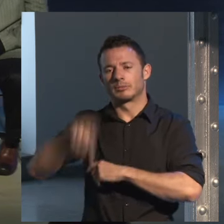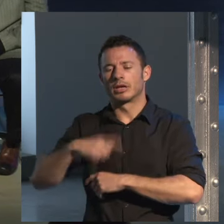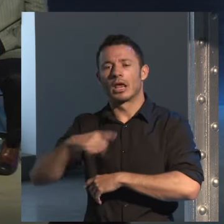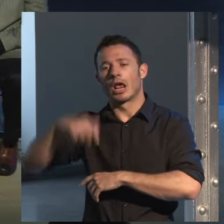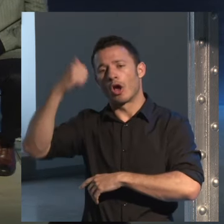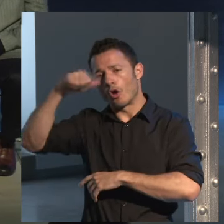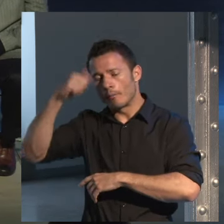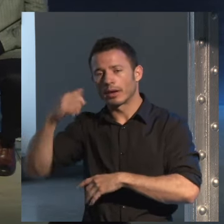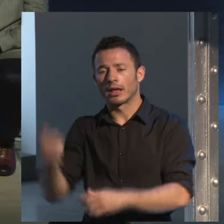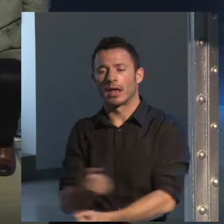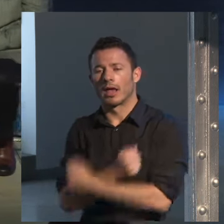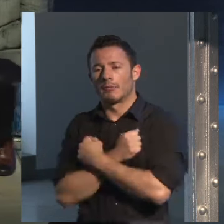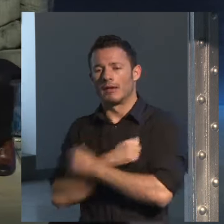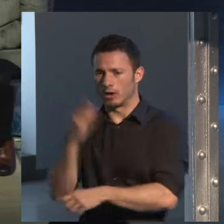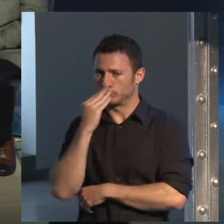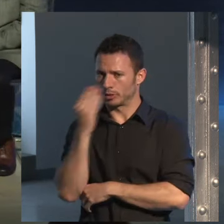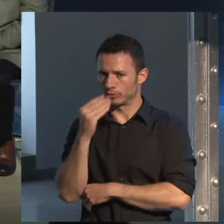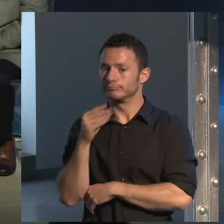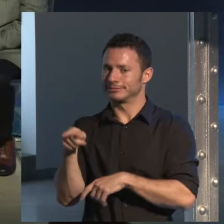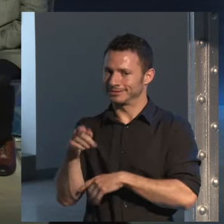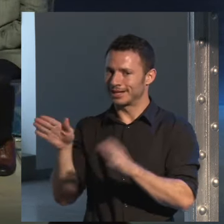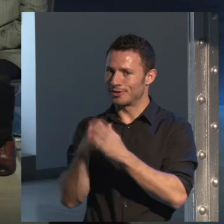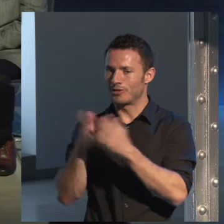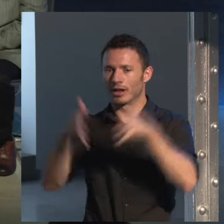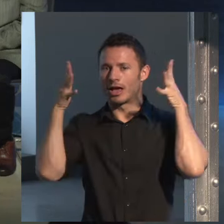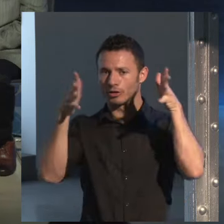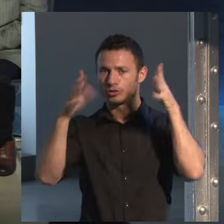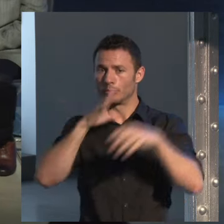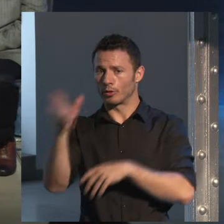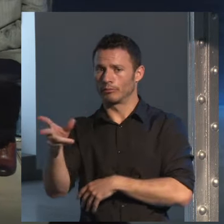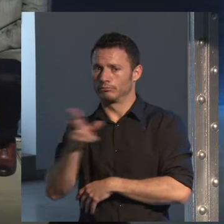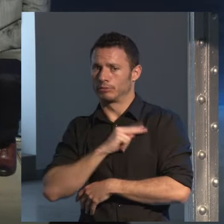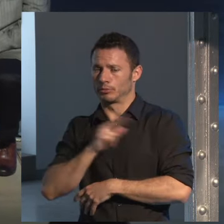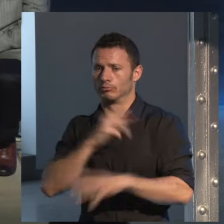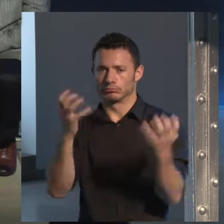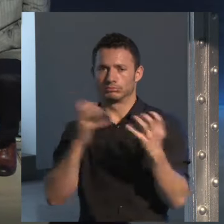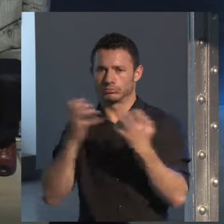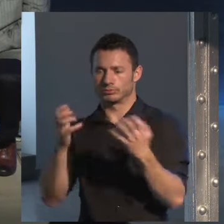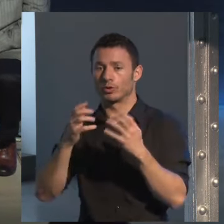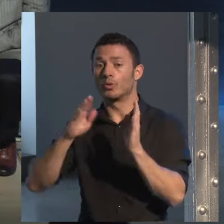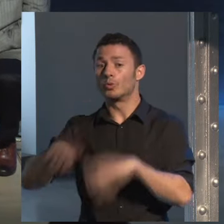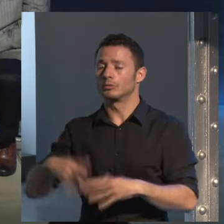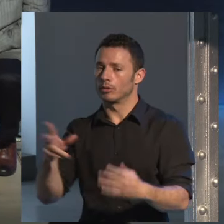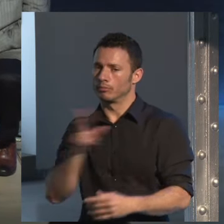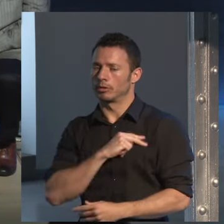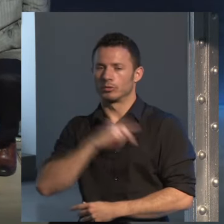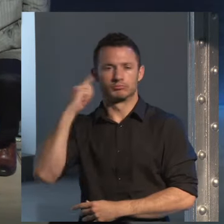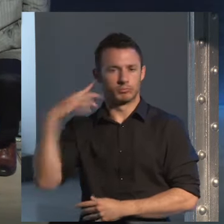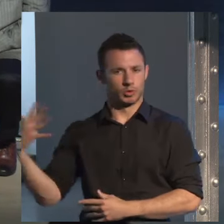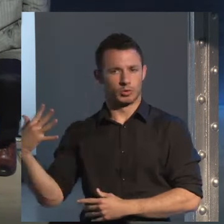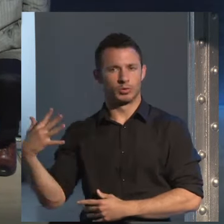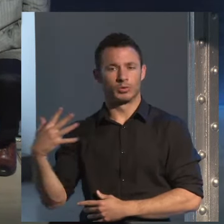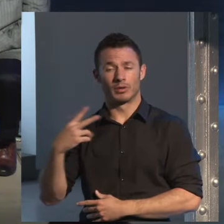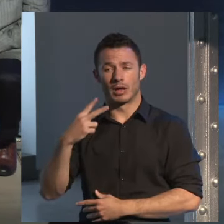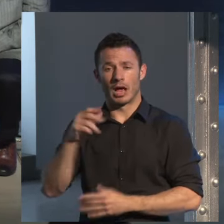novela que yo también le recomiendo encarecidamente, ha conseguido muchos premios, el último y prestigioso en 2015